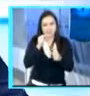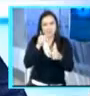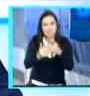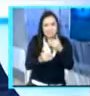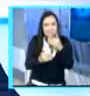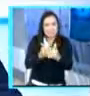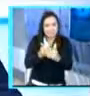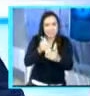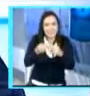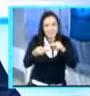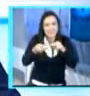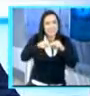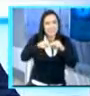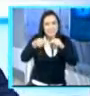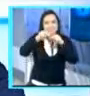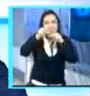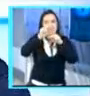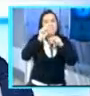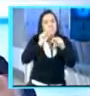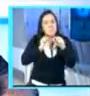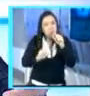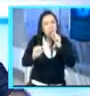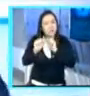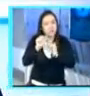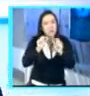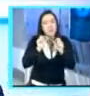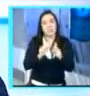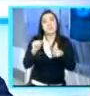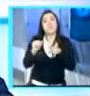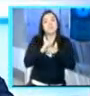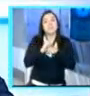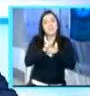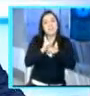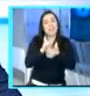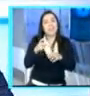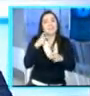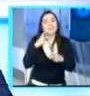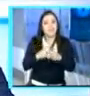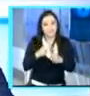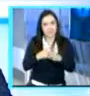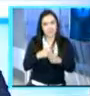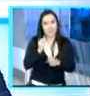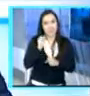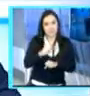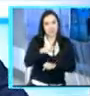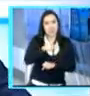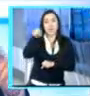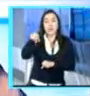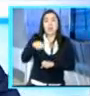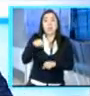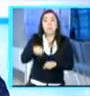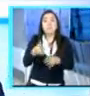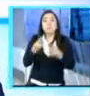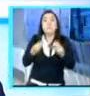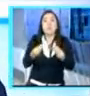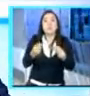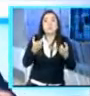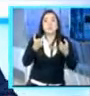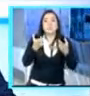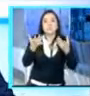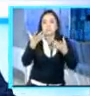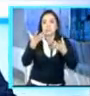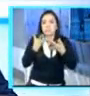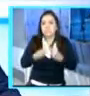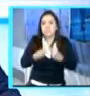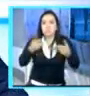crecimiento anual promedio simple de 4% por los próximos cinco años. Eso es a partir de este año. Yo creo que el futuro va a ser